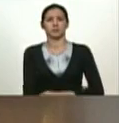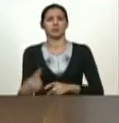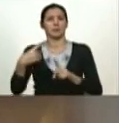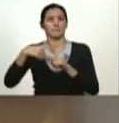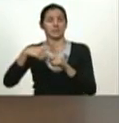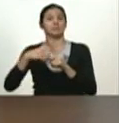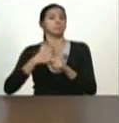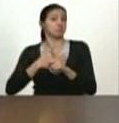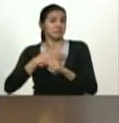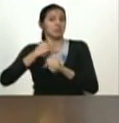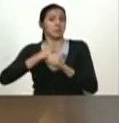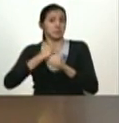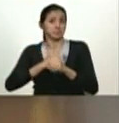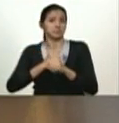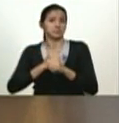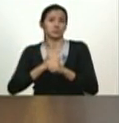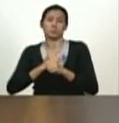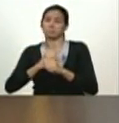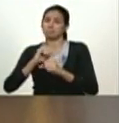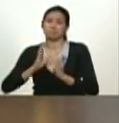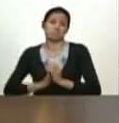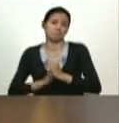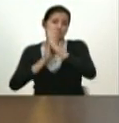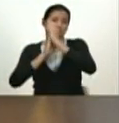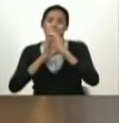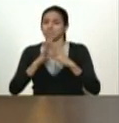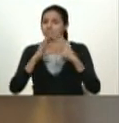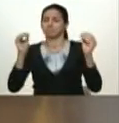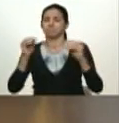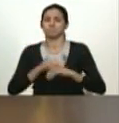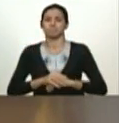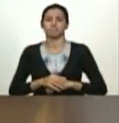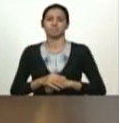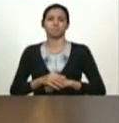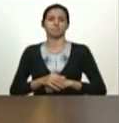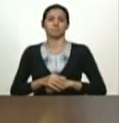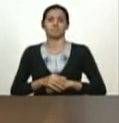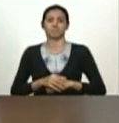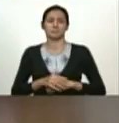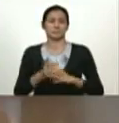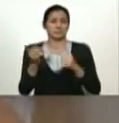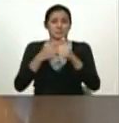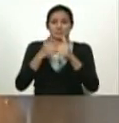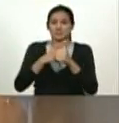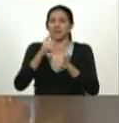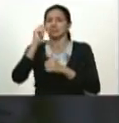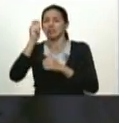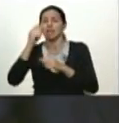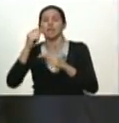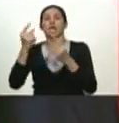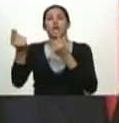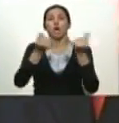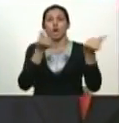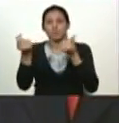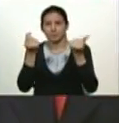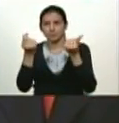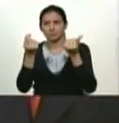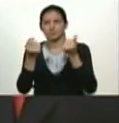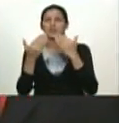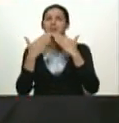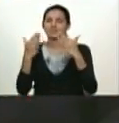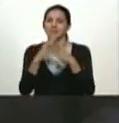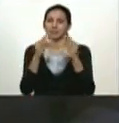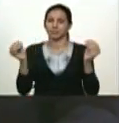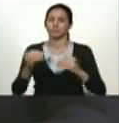tengo que cumplir de estar al frente de todo pero priorizar toda la tarea económica de creación de lo nuevo les agradezco a todos